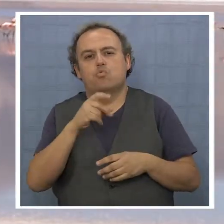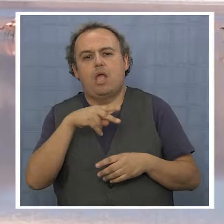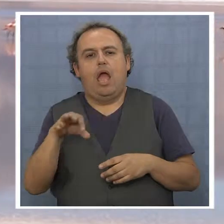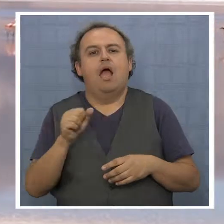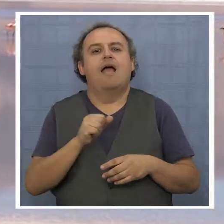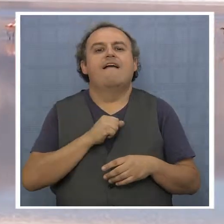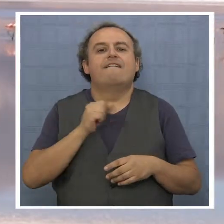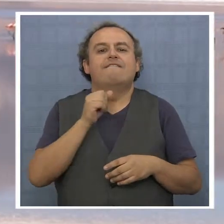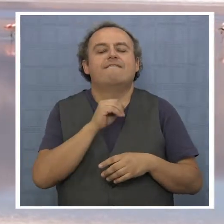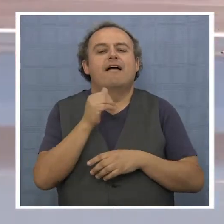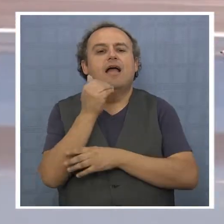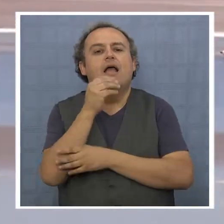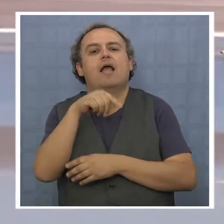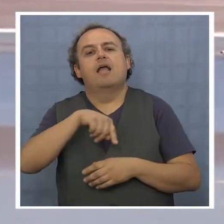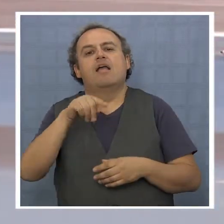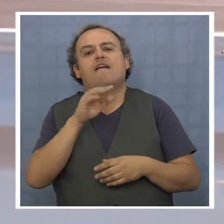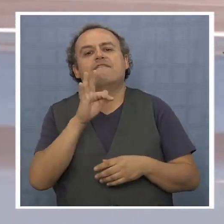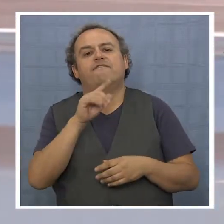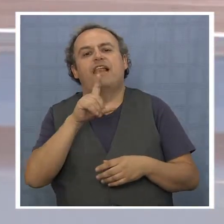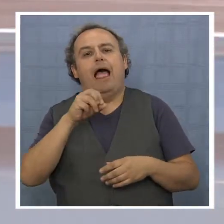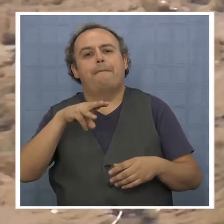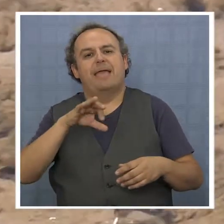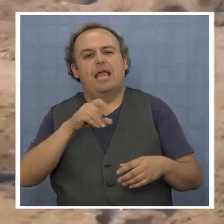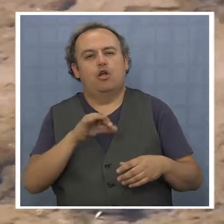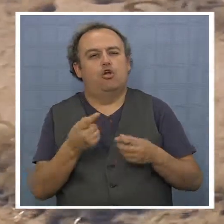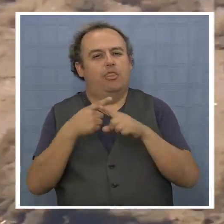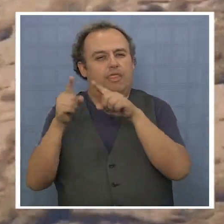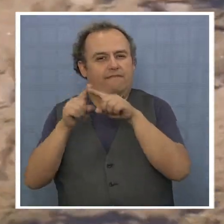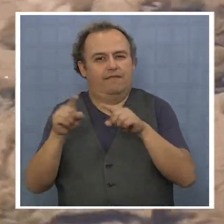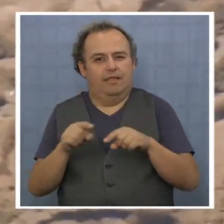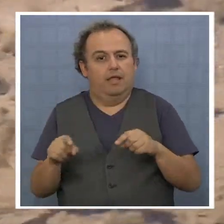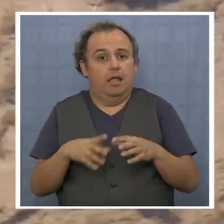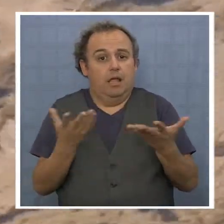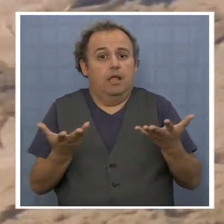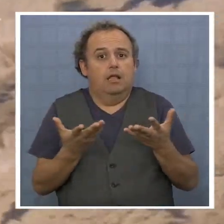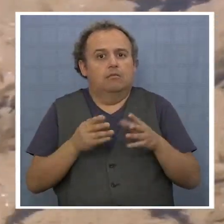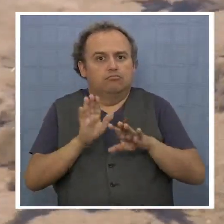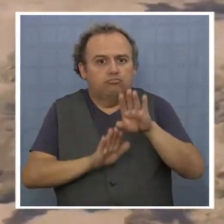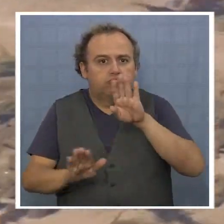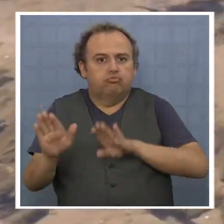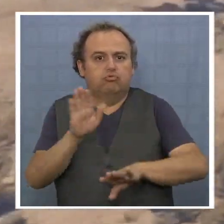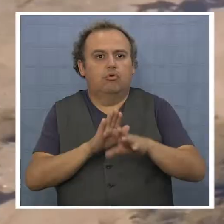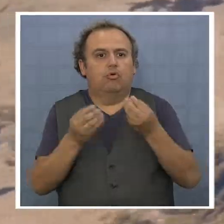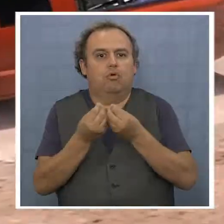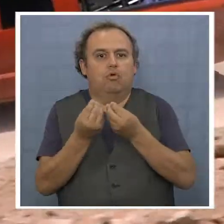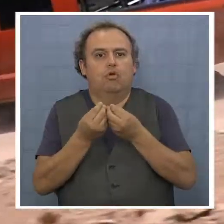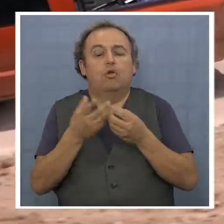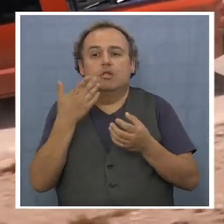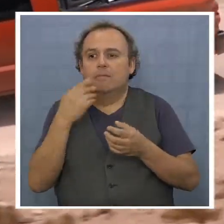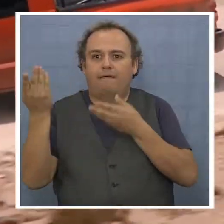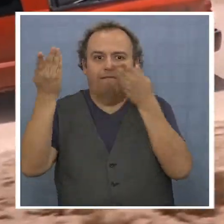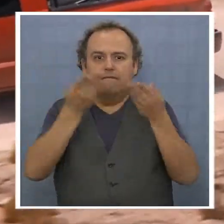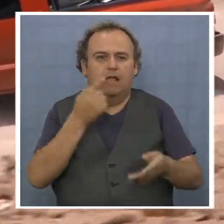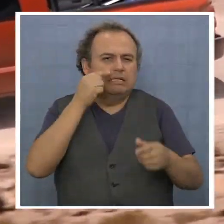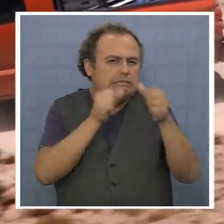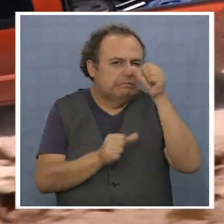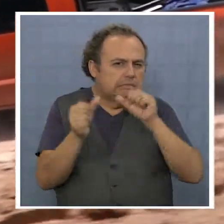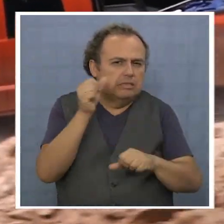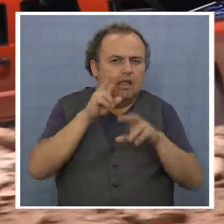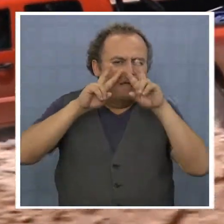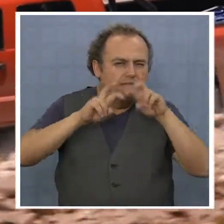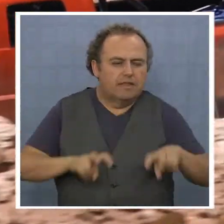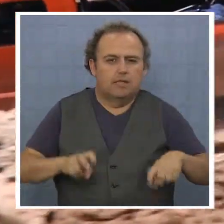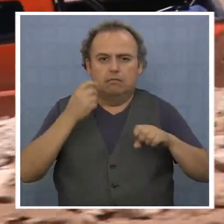flamencos, la queñoa y bofedá de saltoandinos, posibilitarán la realización de eventos científicos, investigaciones,